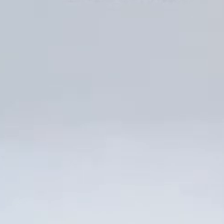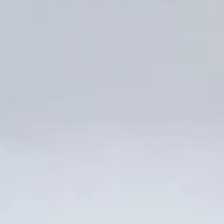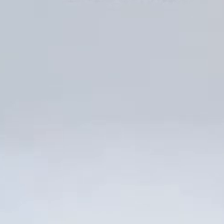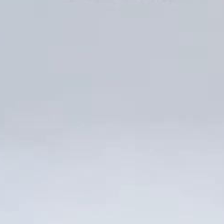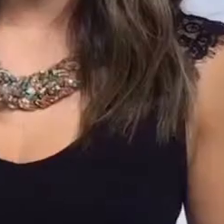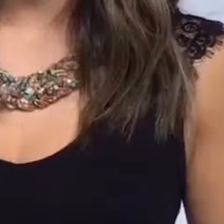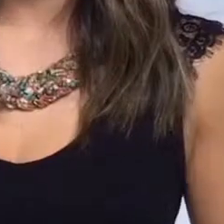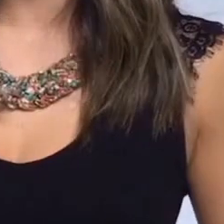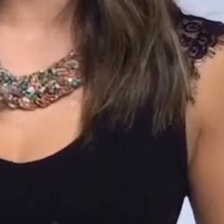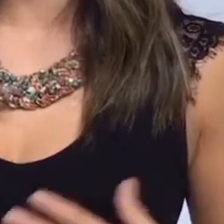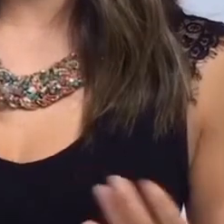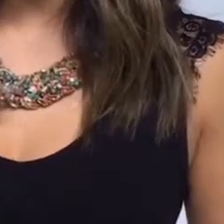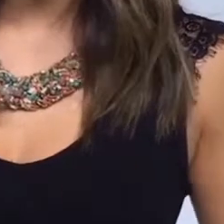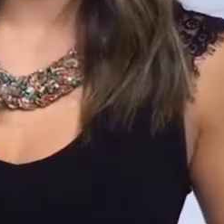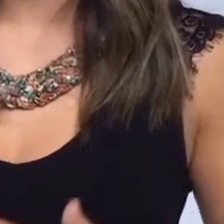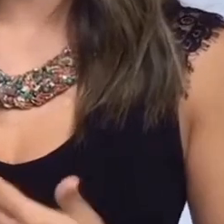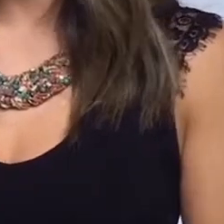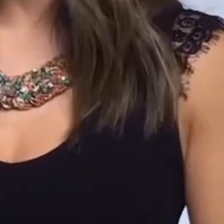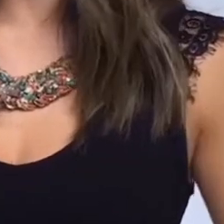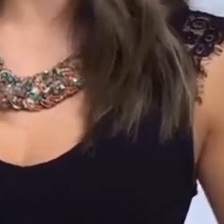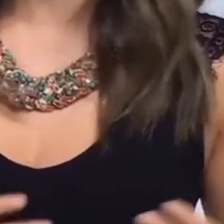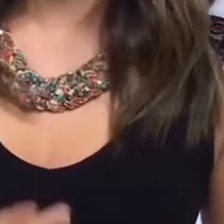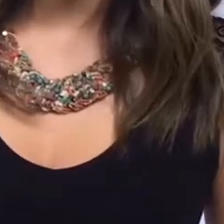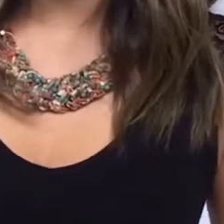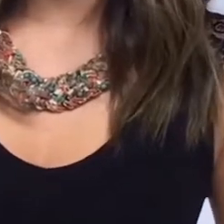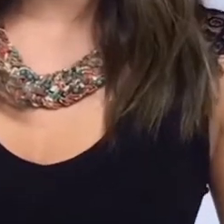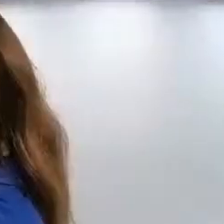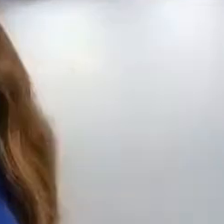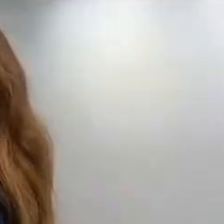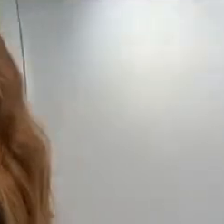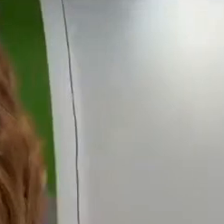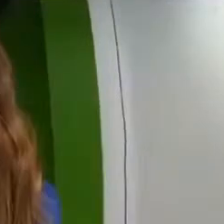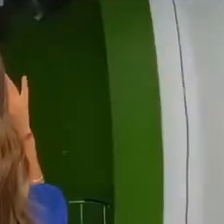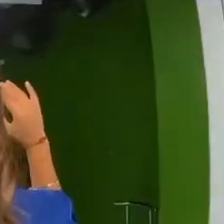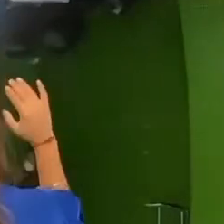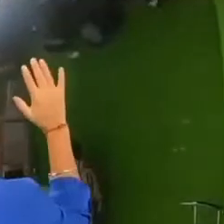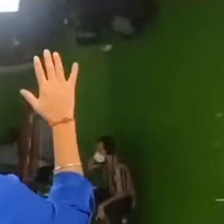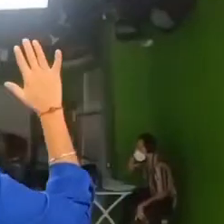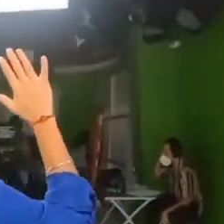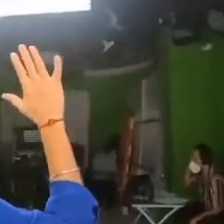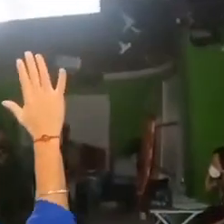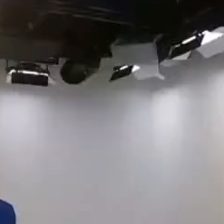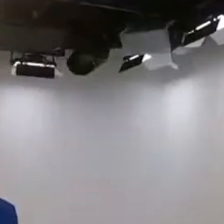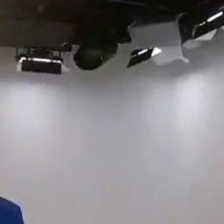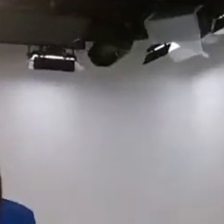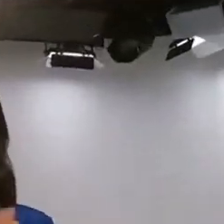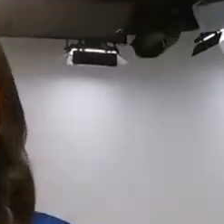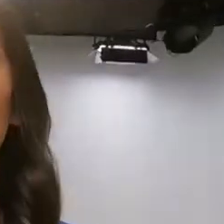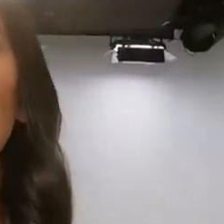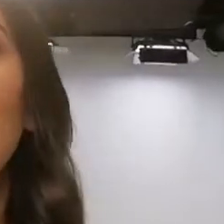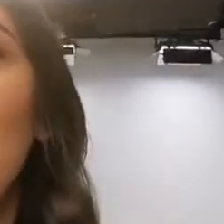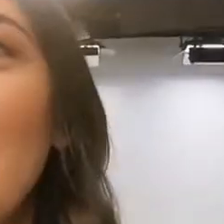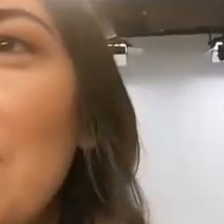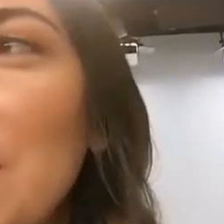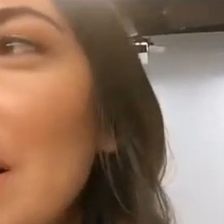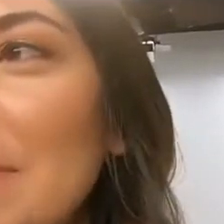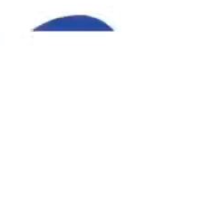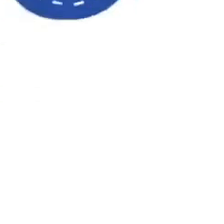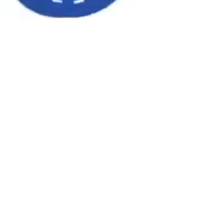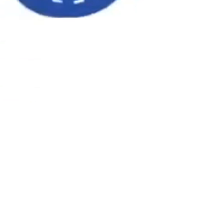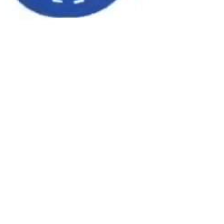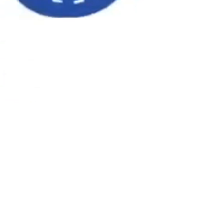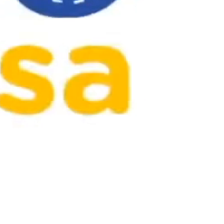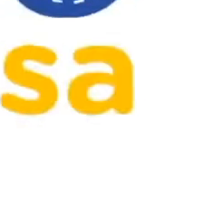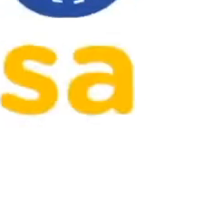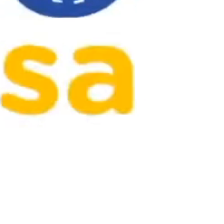diferentes recursos, utilizando la tecnología, la televisión, la radio. Y la verdad es que creo que esta experiencia no la van olvidar nunca.